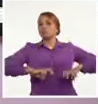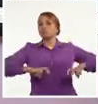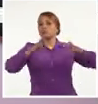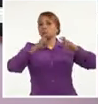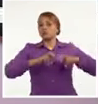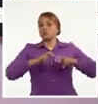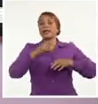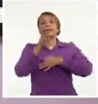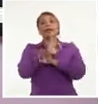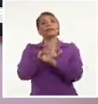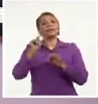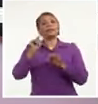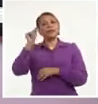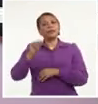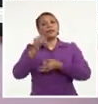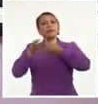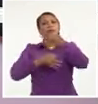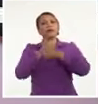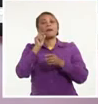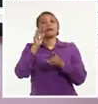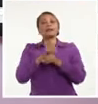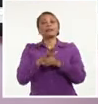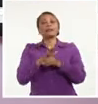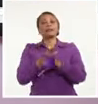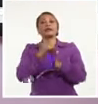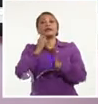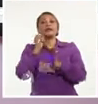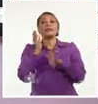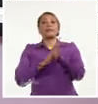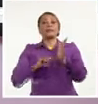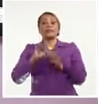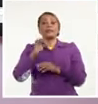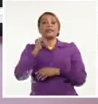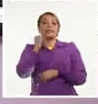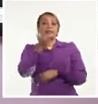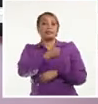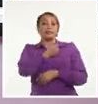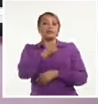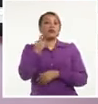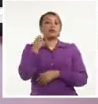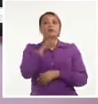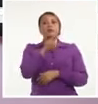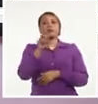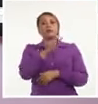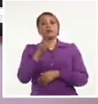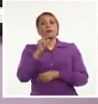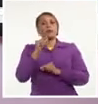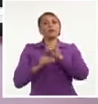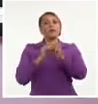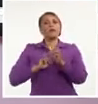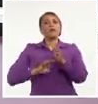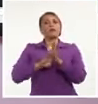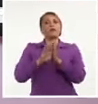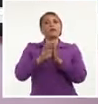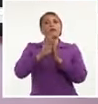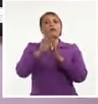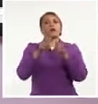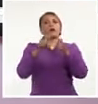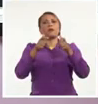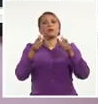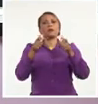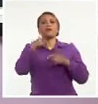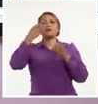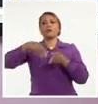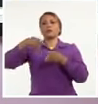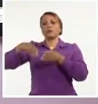dijo la especialista que a partir de la segunda quincena de diciembre de 2022 se registró un incremento de la morbilidad neonatal